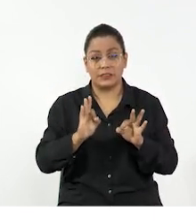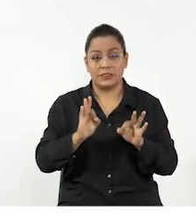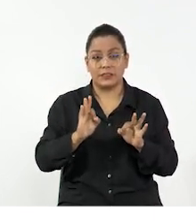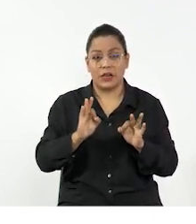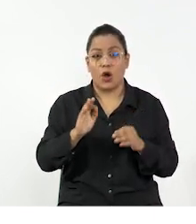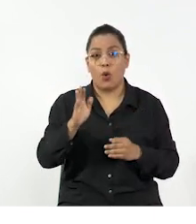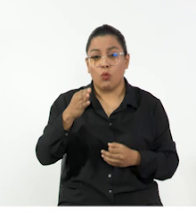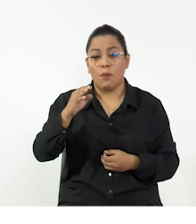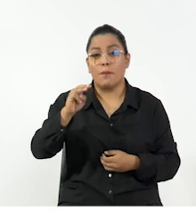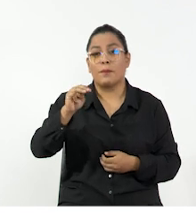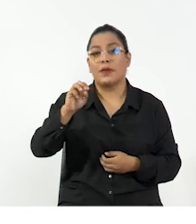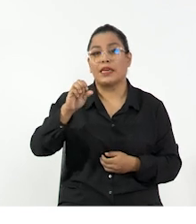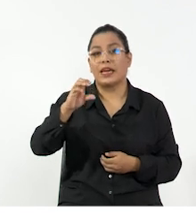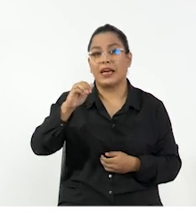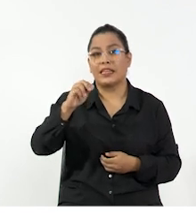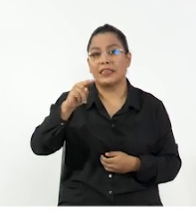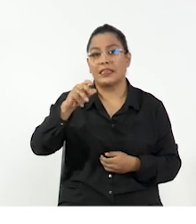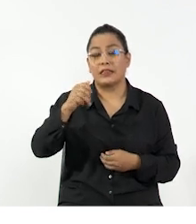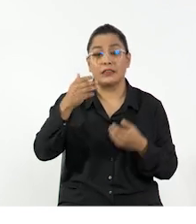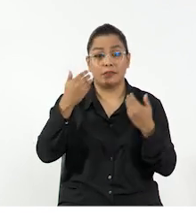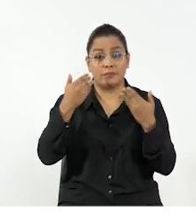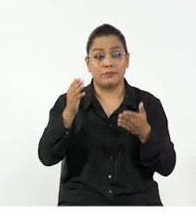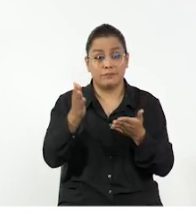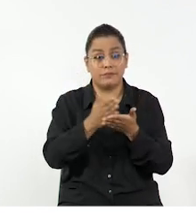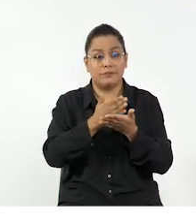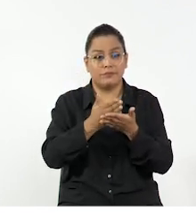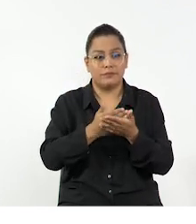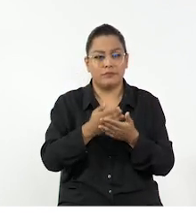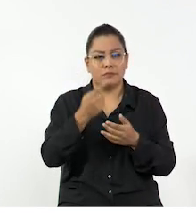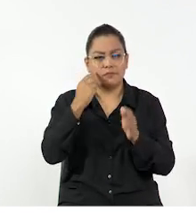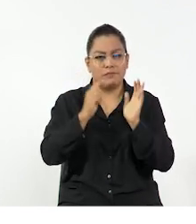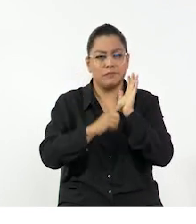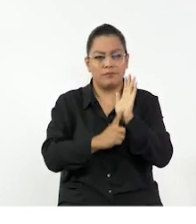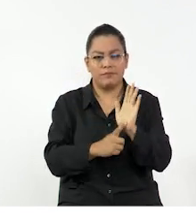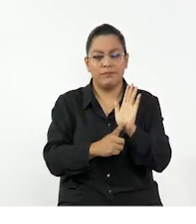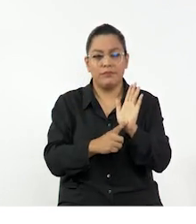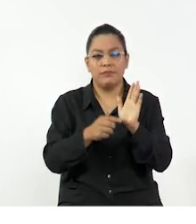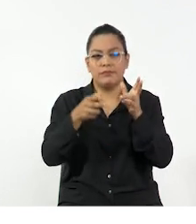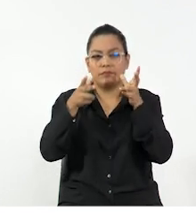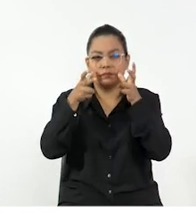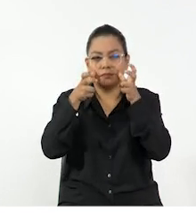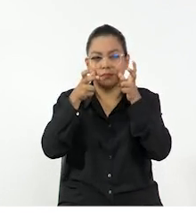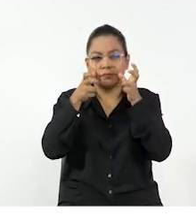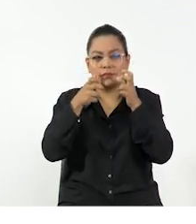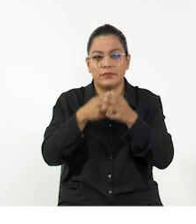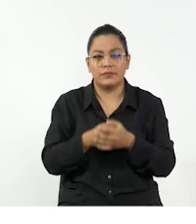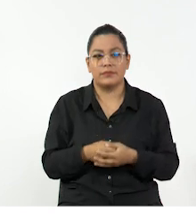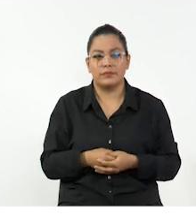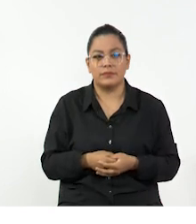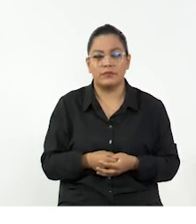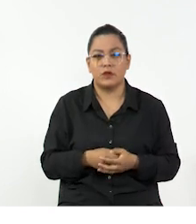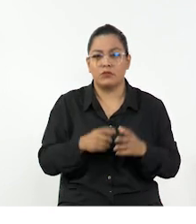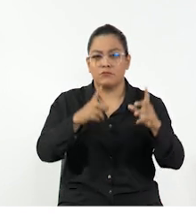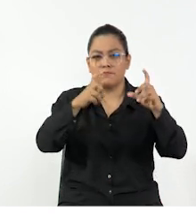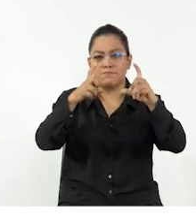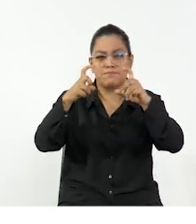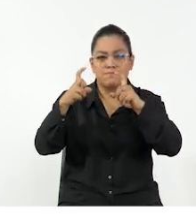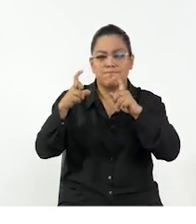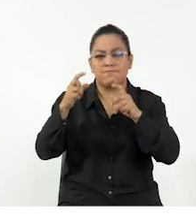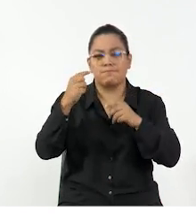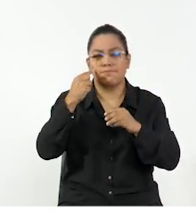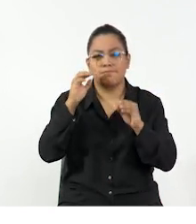físicas de la mecánica, que son las que hemos estudiado con anterioridad. Acá podemos observar